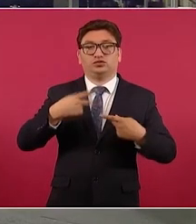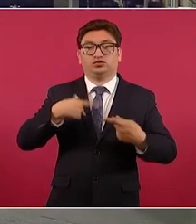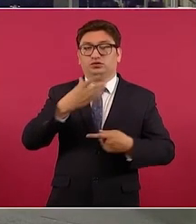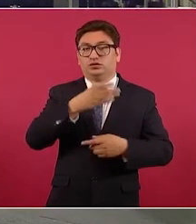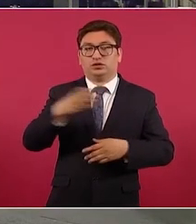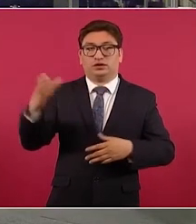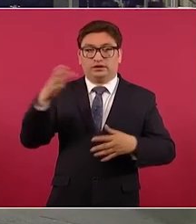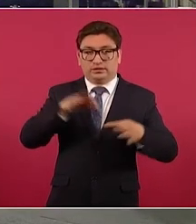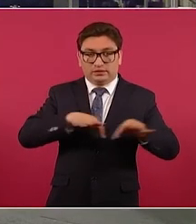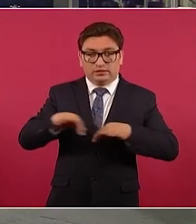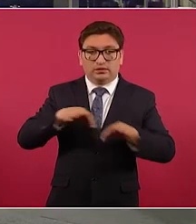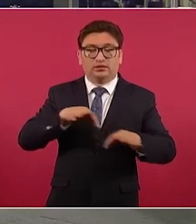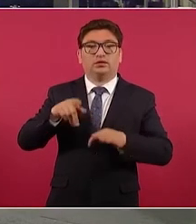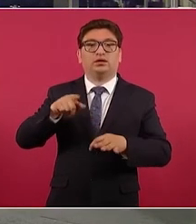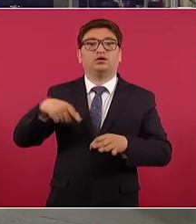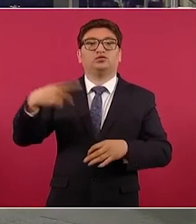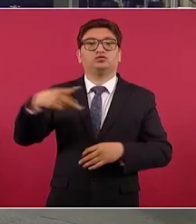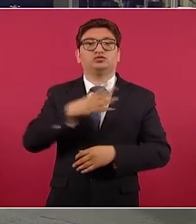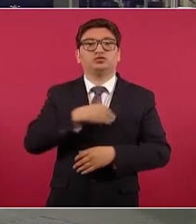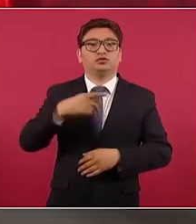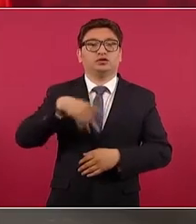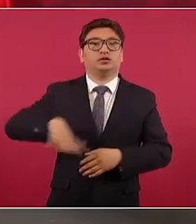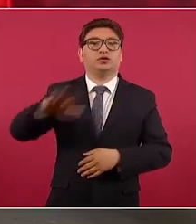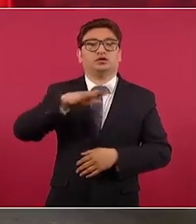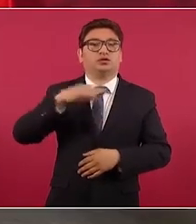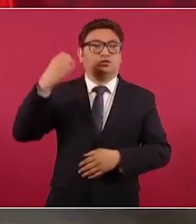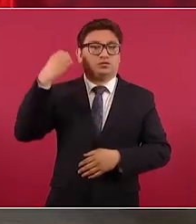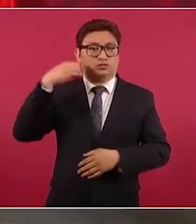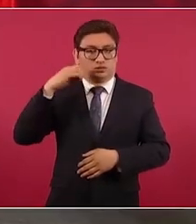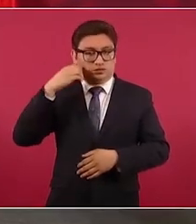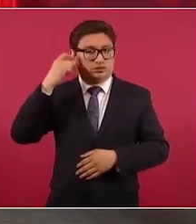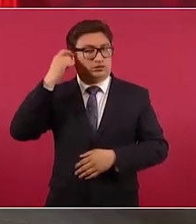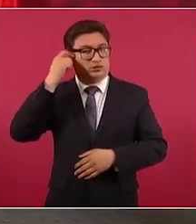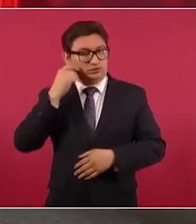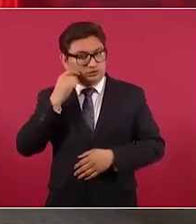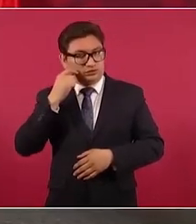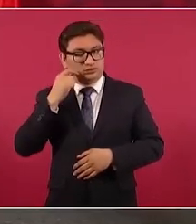de Oaxaca de Guerrero